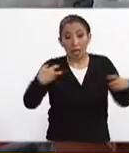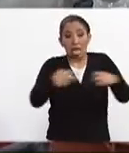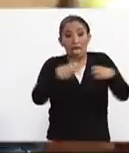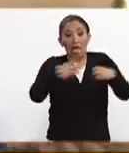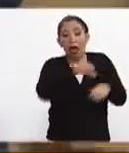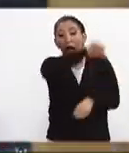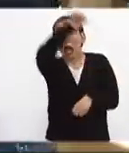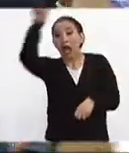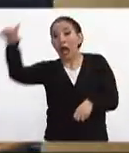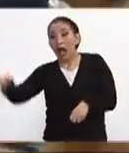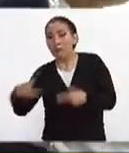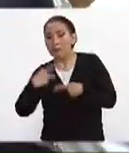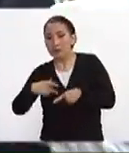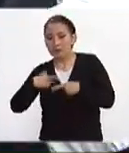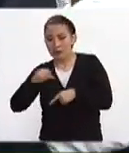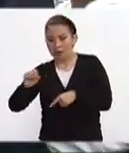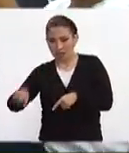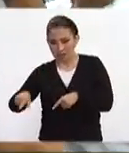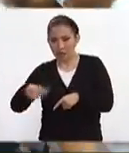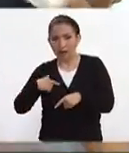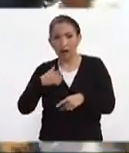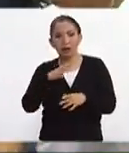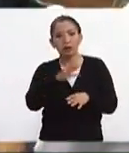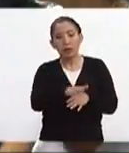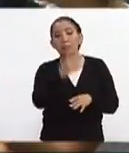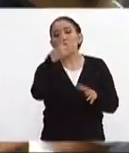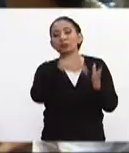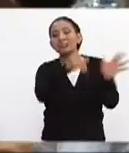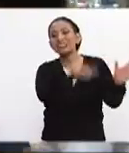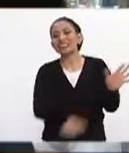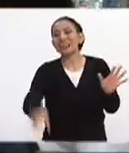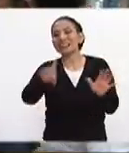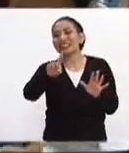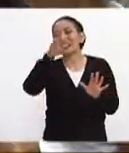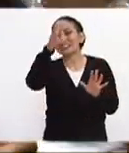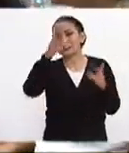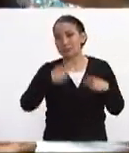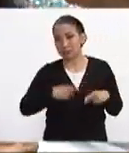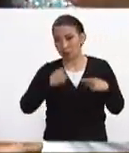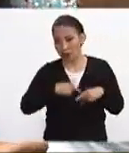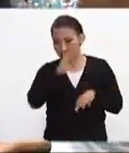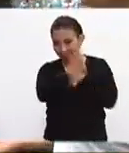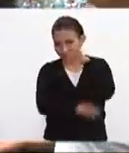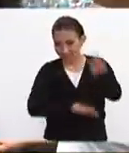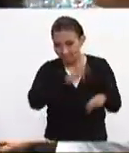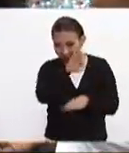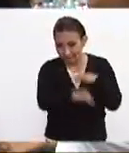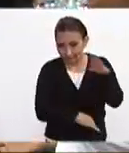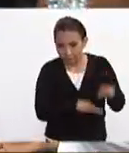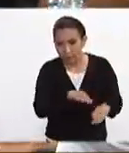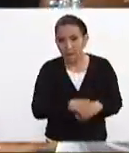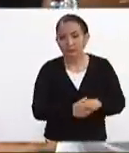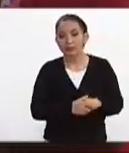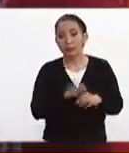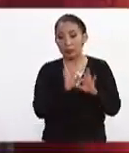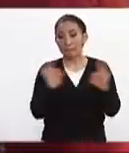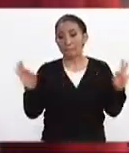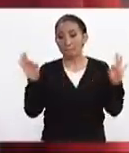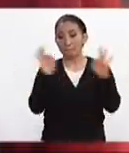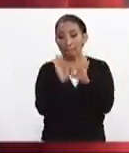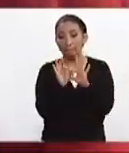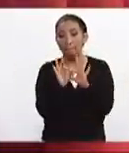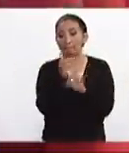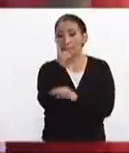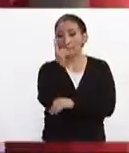nerviosa hasta gente que ahorita comento hay dos mil seiscientas treinta y tres personas es importante